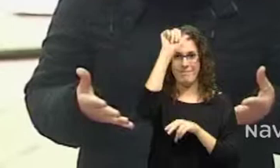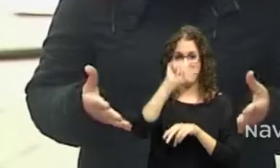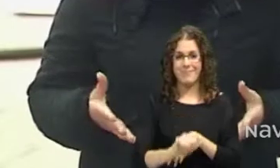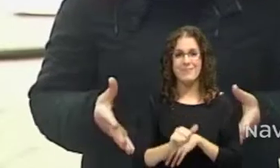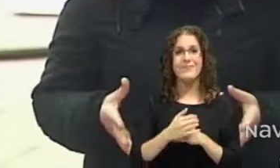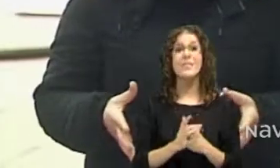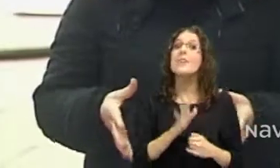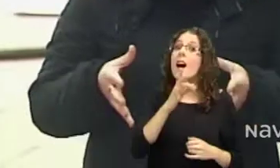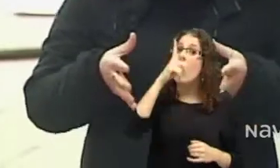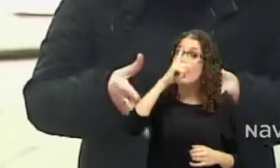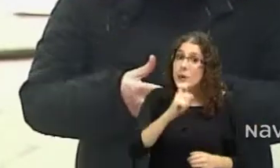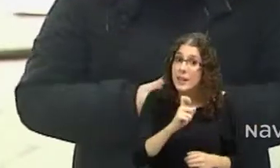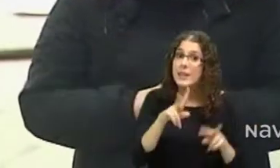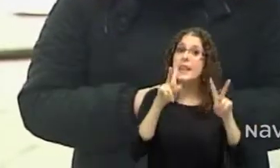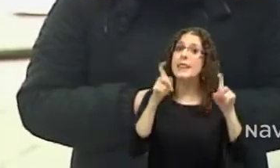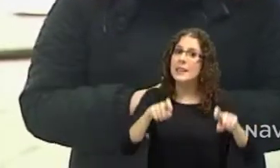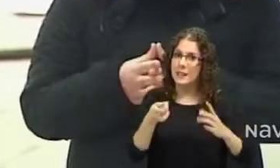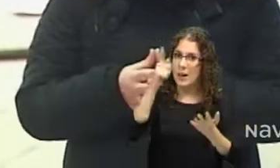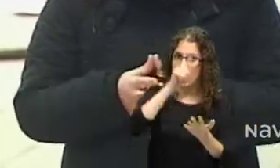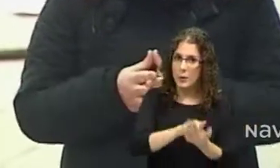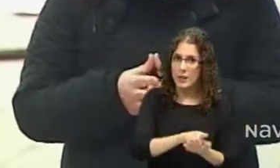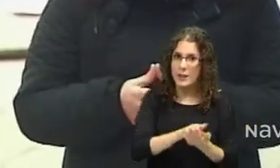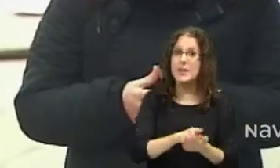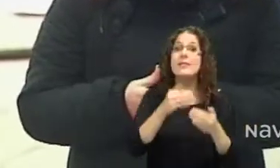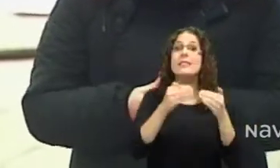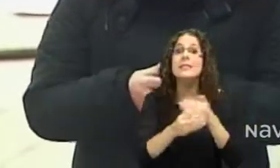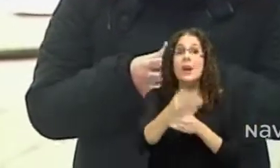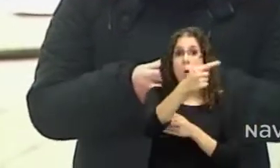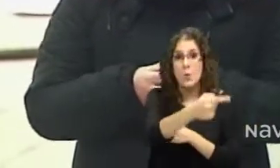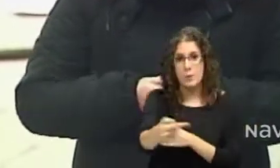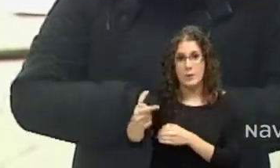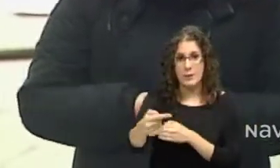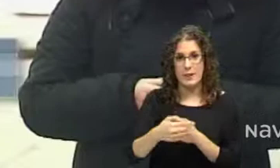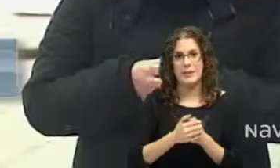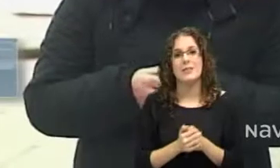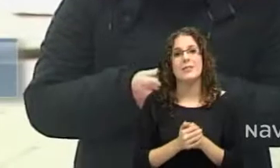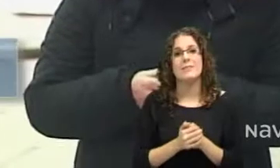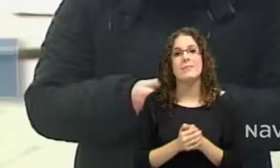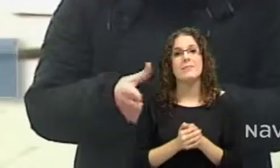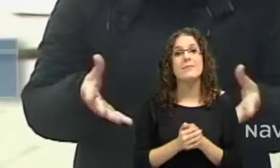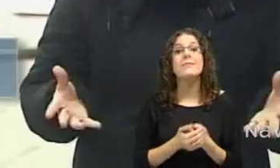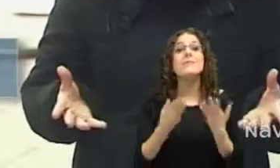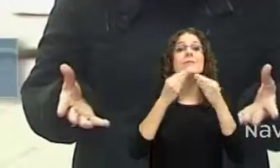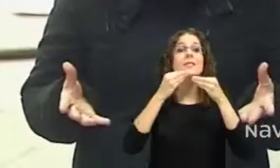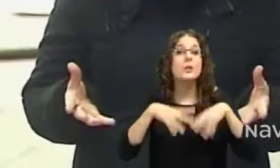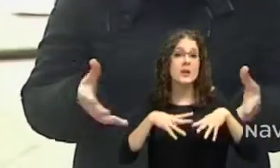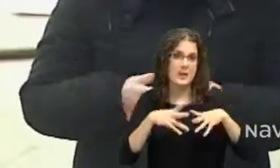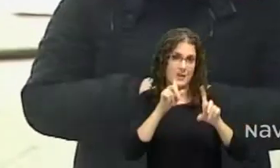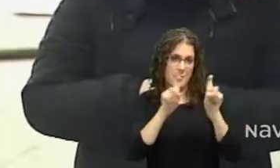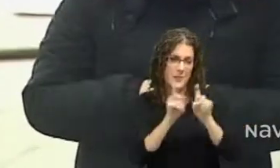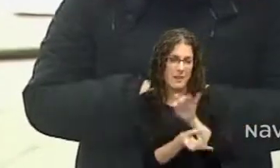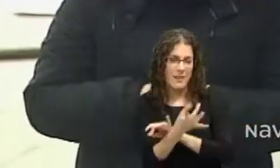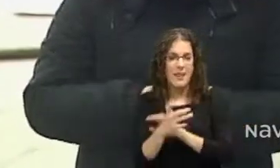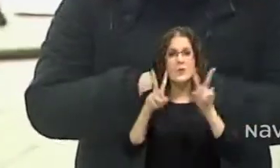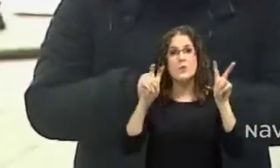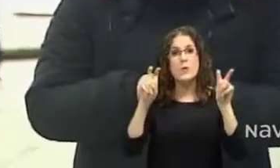recuerda que tenemos una nueva cita aquí en esta casa dentro de tan solo siete días, con nuevas historias de emprendimiento. Por cierto, si quieres